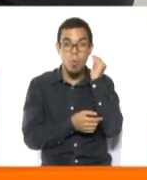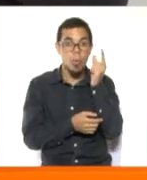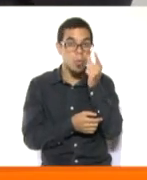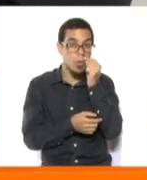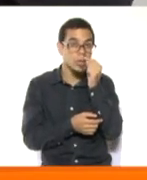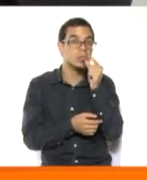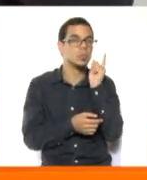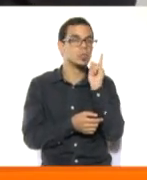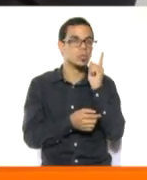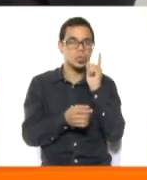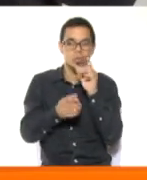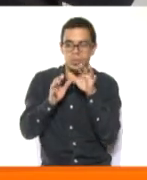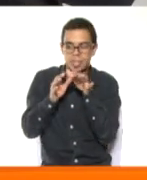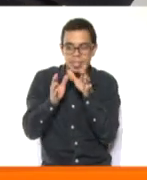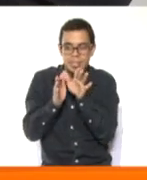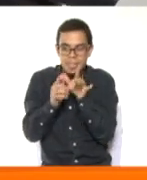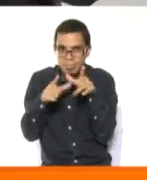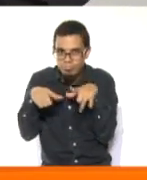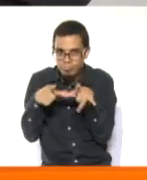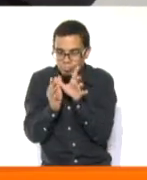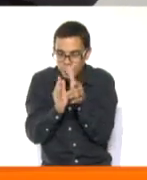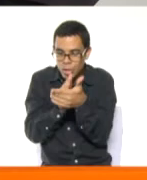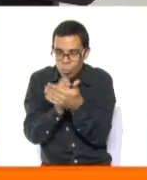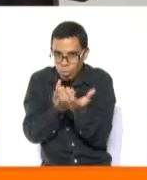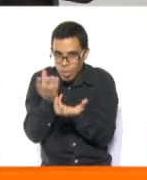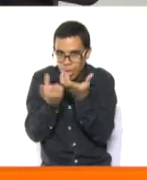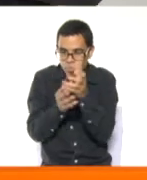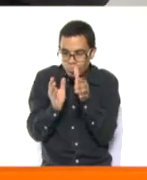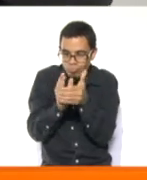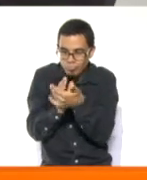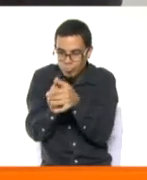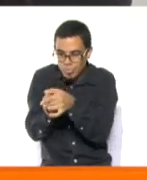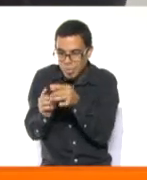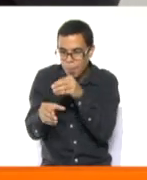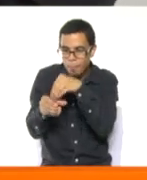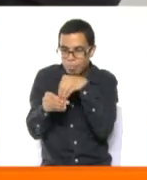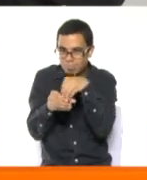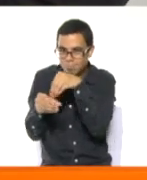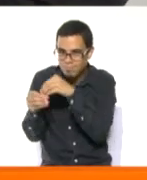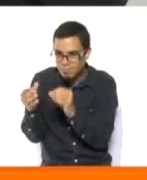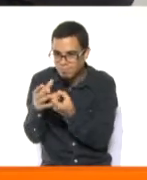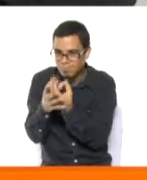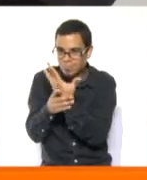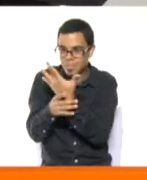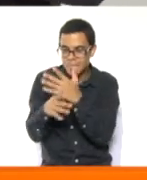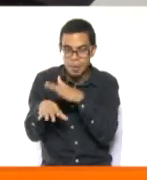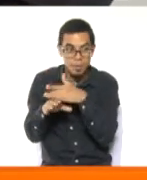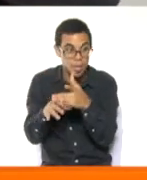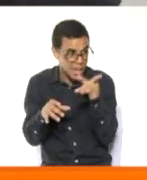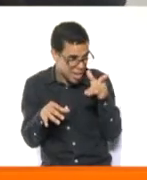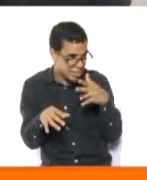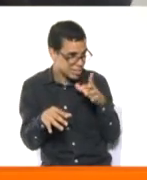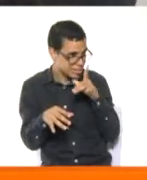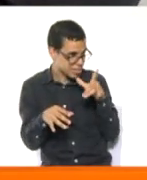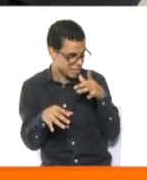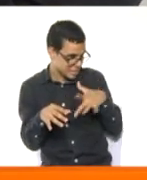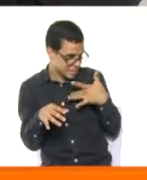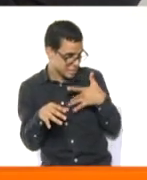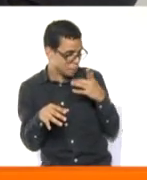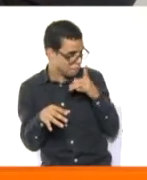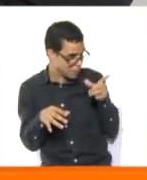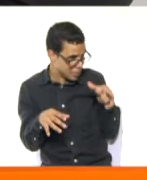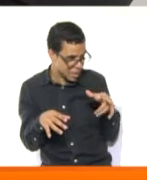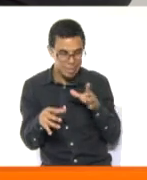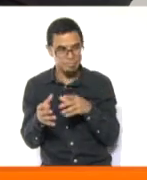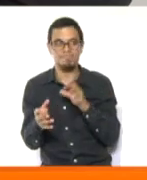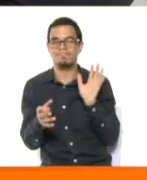rincón de plantas y están allí prestas y precisas para cuando nos sentimos mal, pues ellas salen corriendo y nos preparan